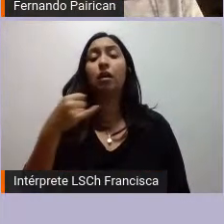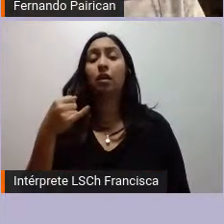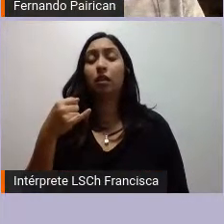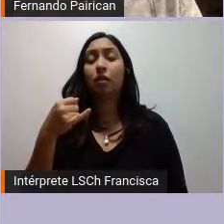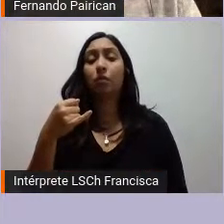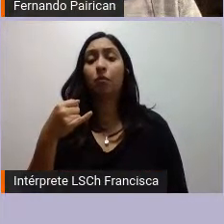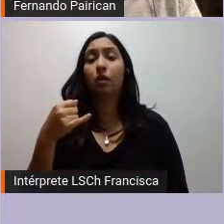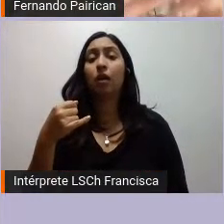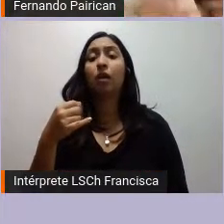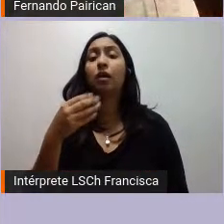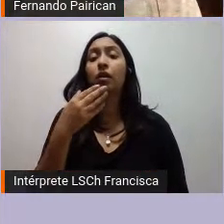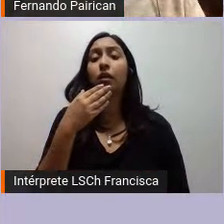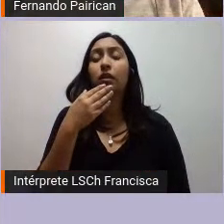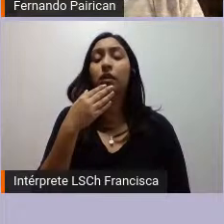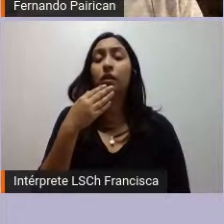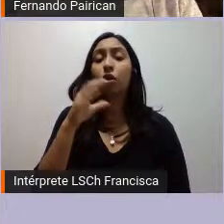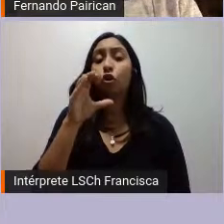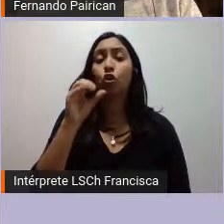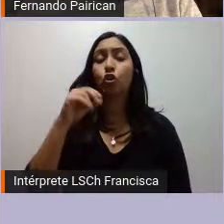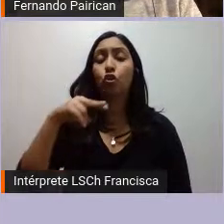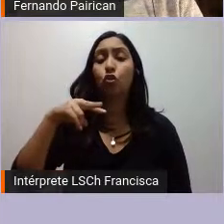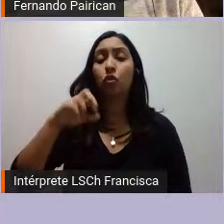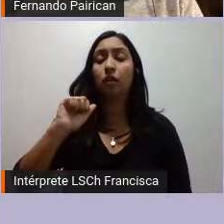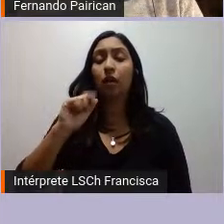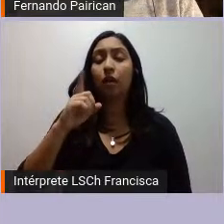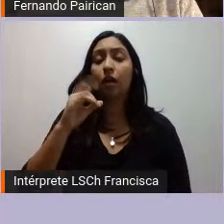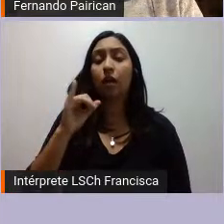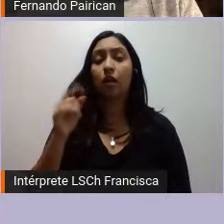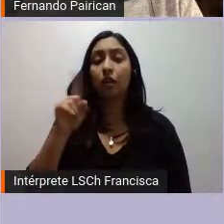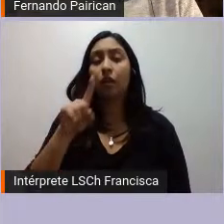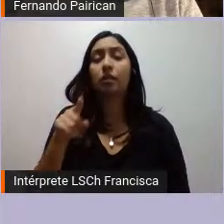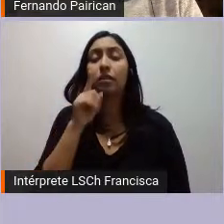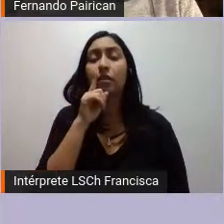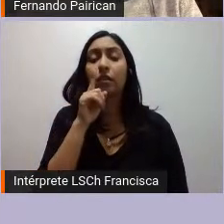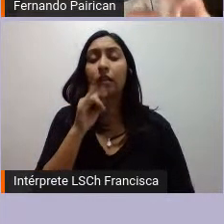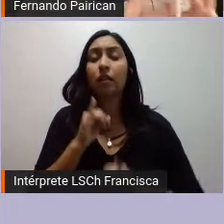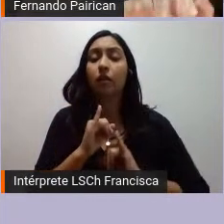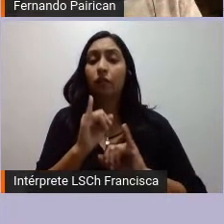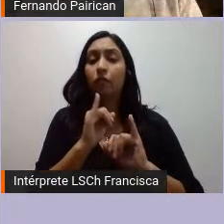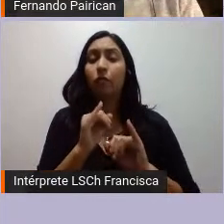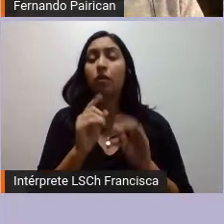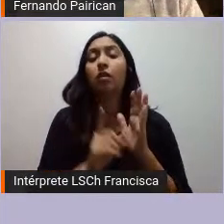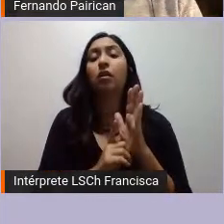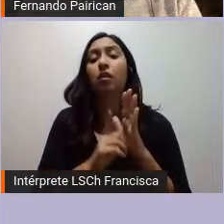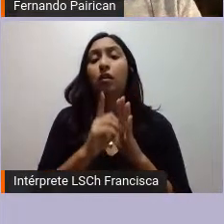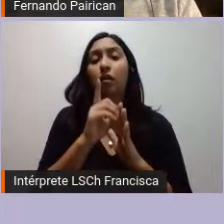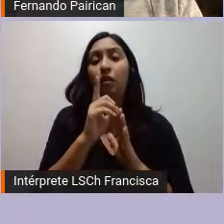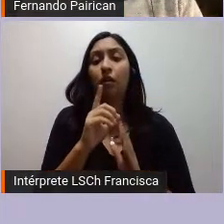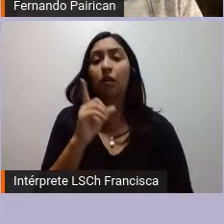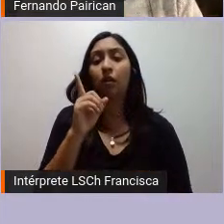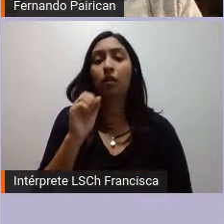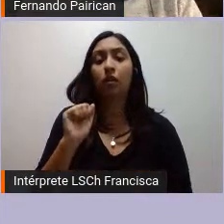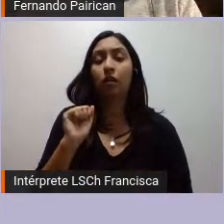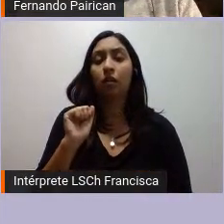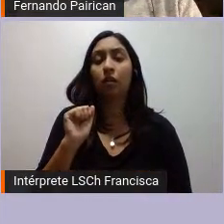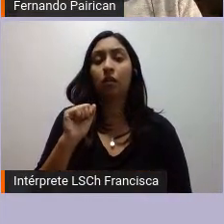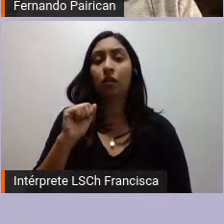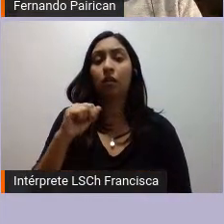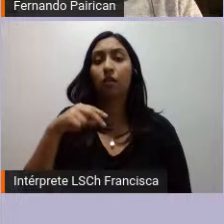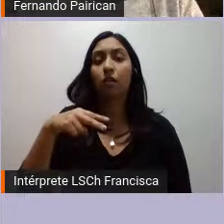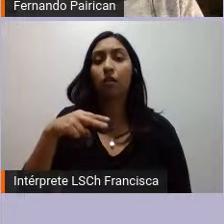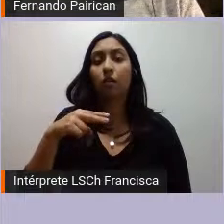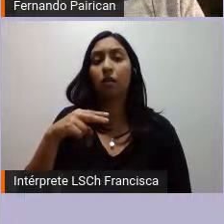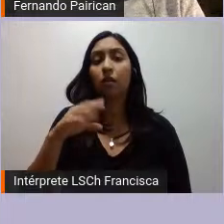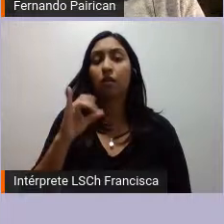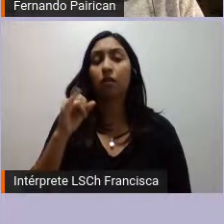Conadi, que tiene también antecedentes que están desarrollados con el dancing, que es una institución que se desarrolla a finales de la década de